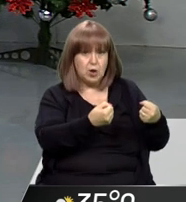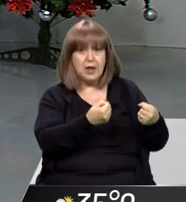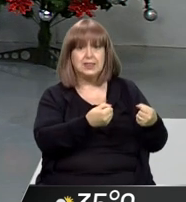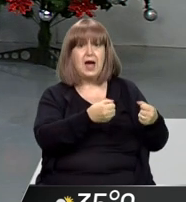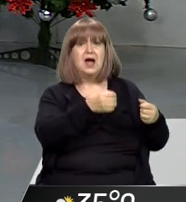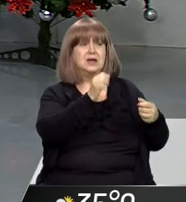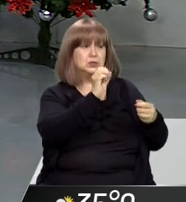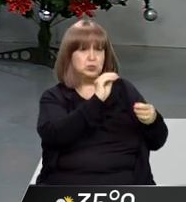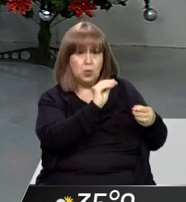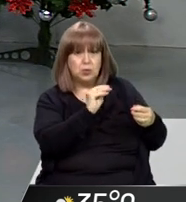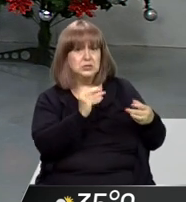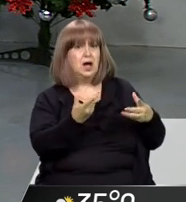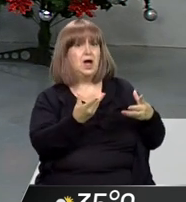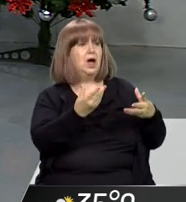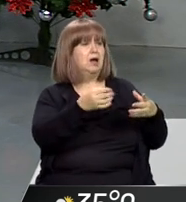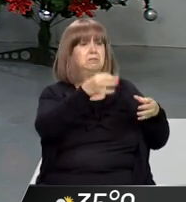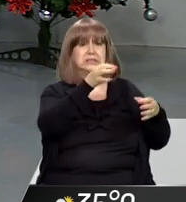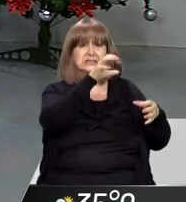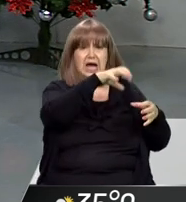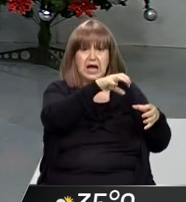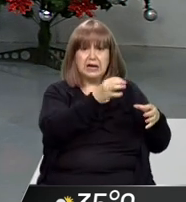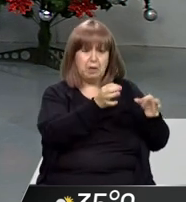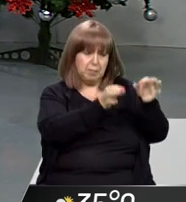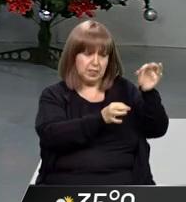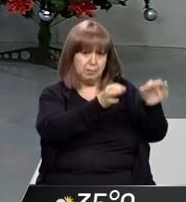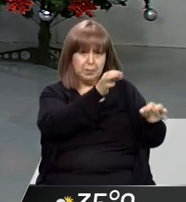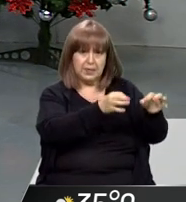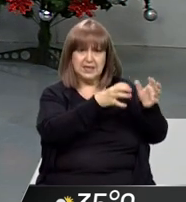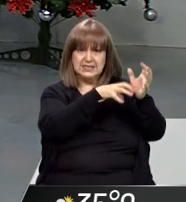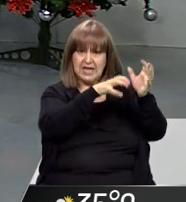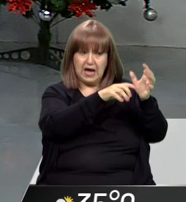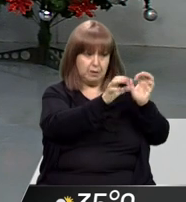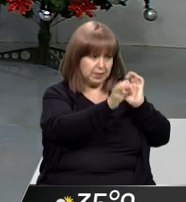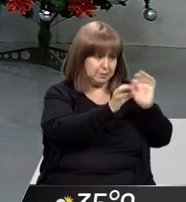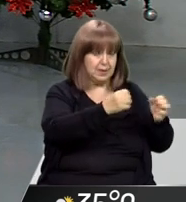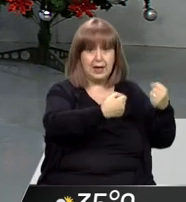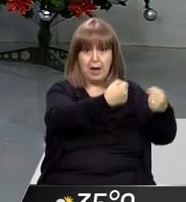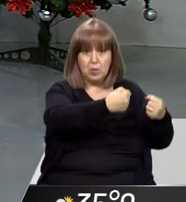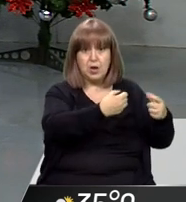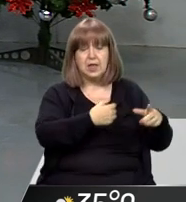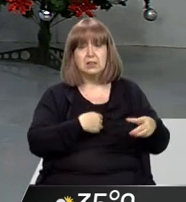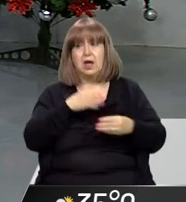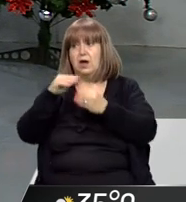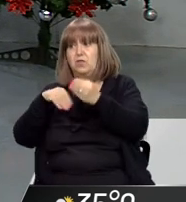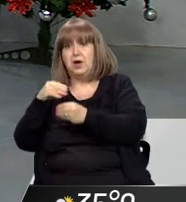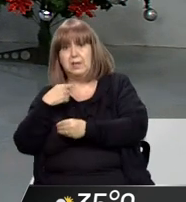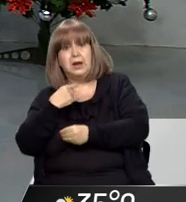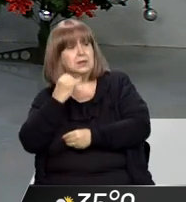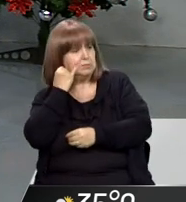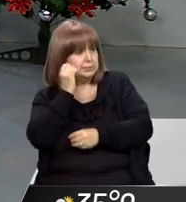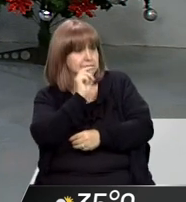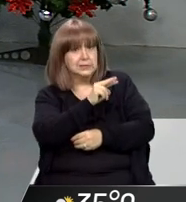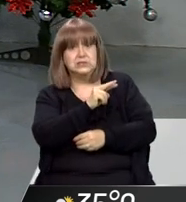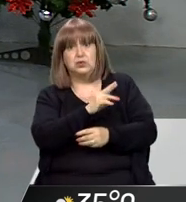modificaciones al rodado y adentro manchas de sangre y lo que decía la familia, nosotros fuimos y hallamos este elemento claro. Claro, estaba